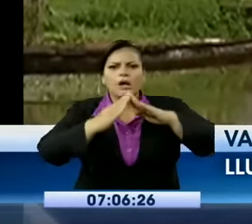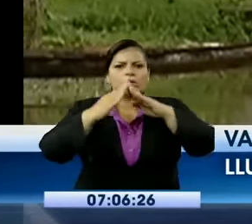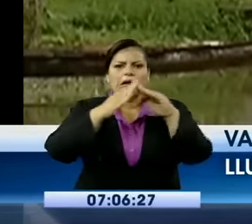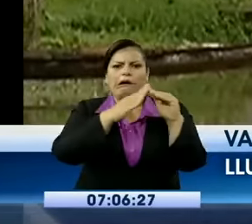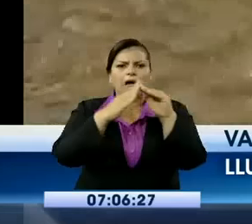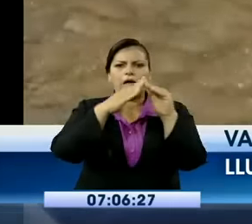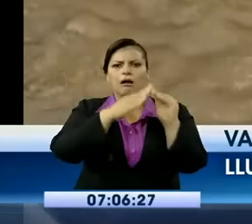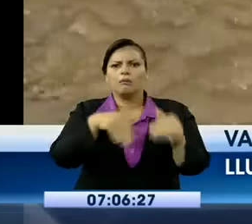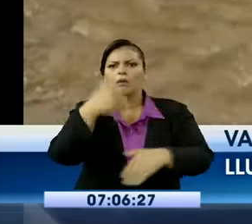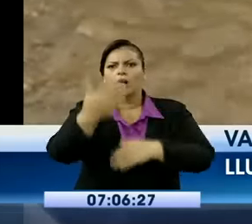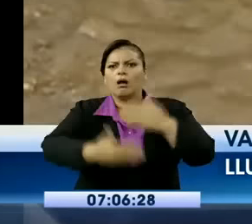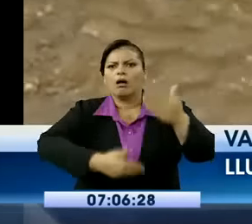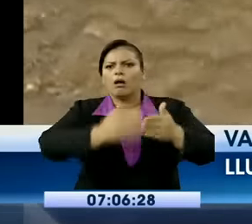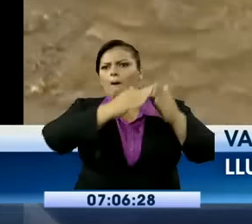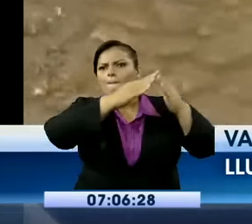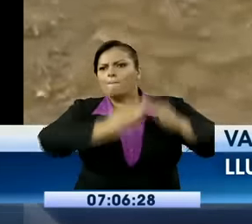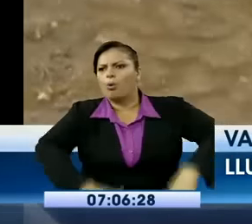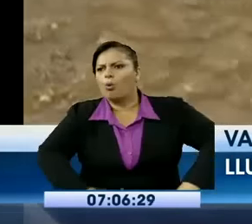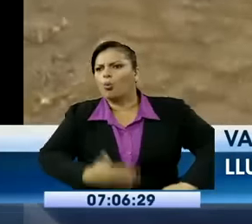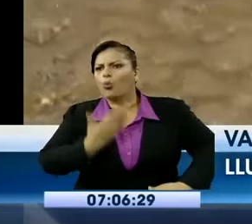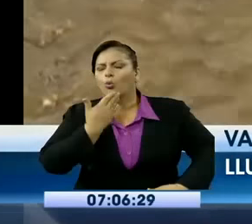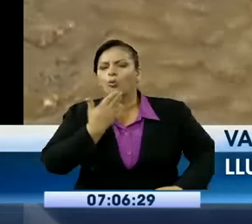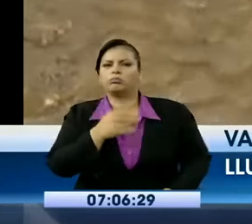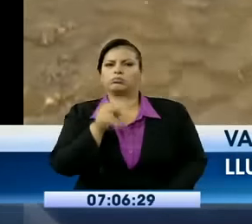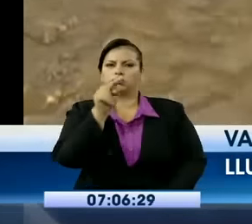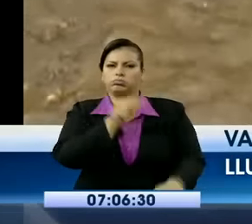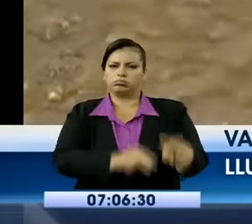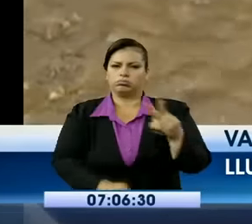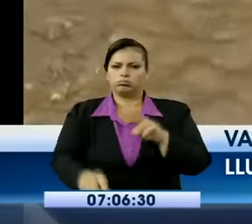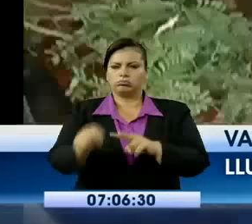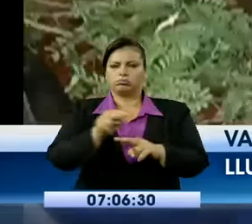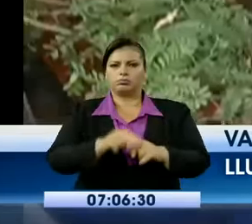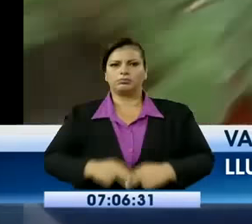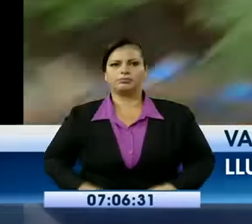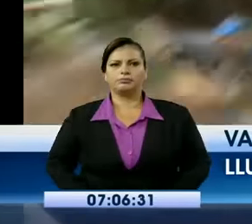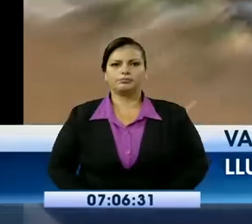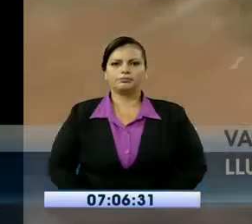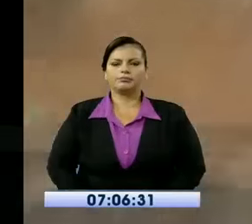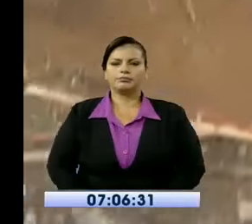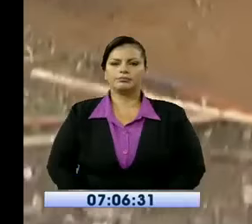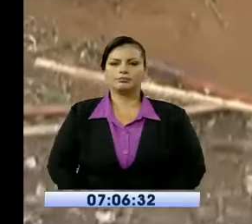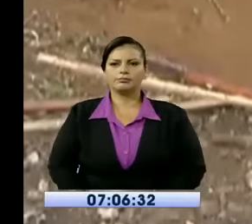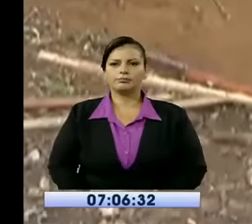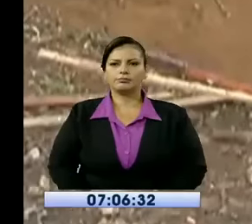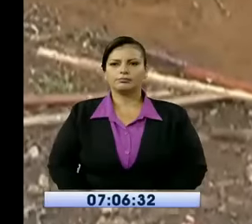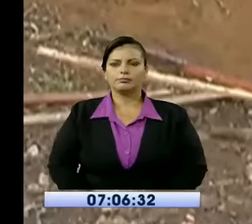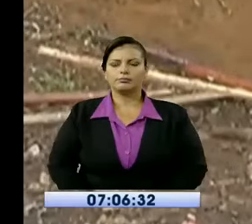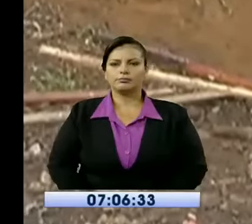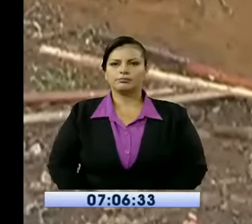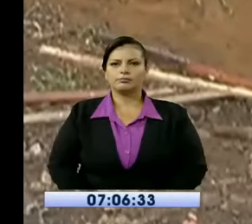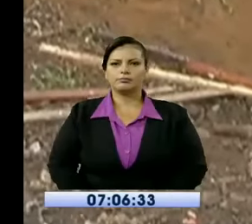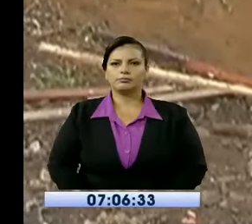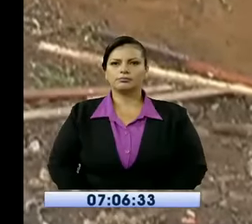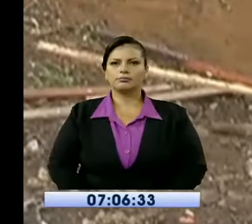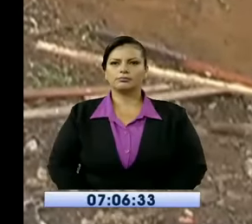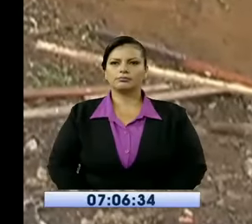emergente antes que ocurran desgracias. Informó Enrique Muñoz.